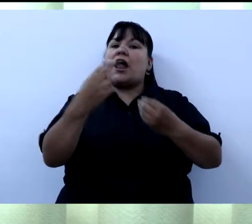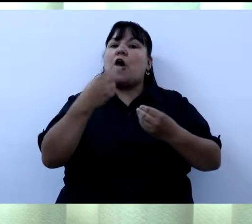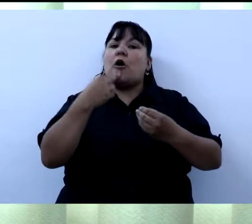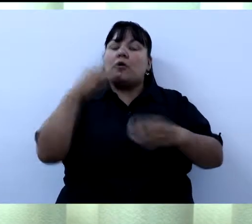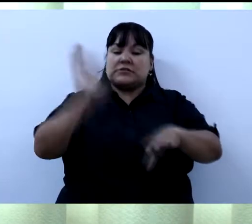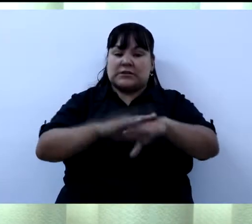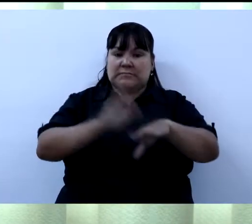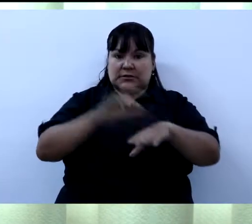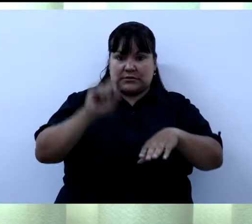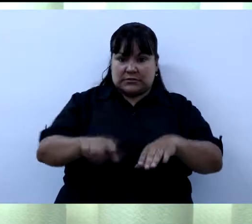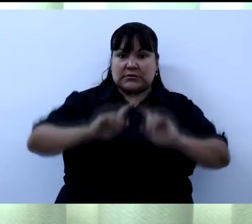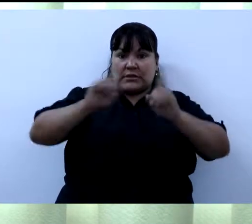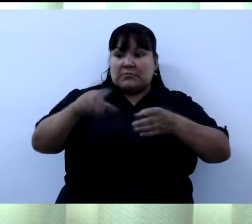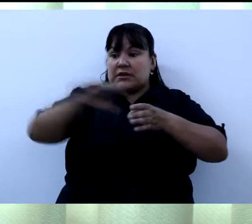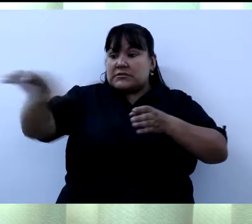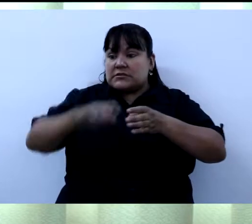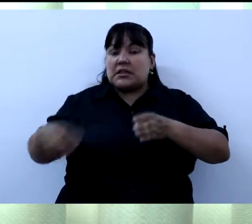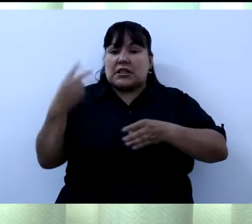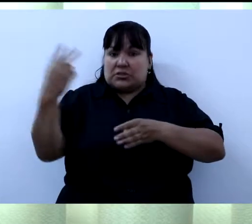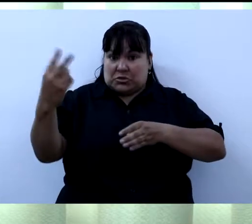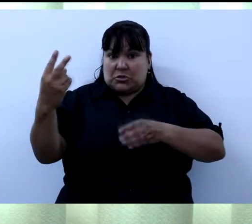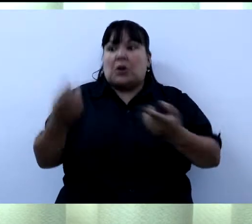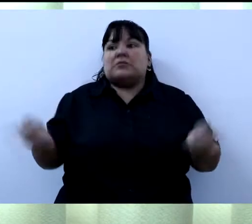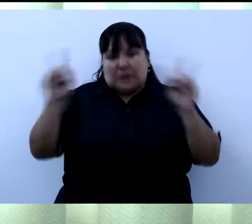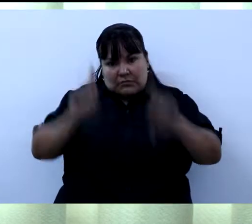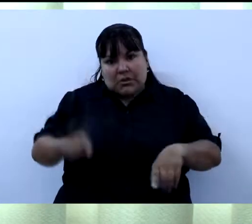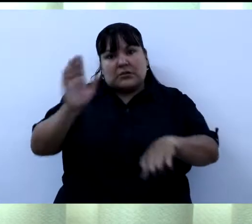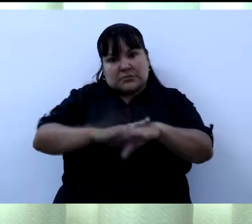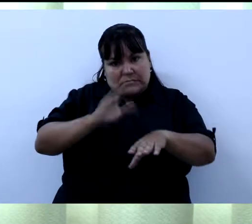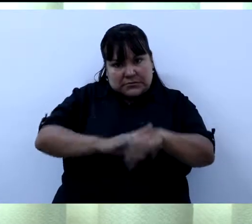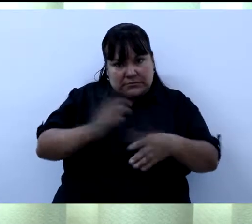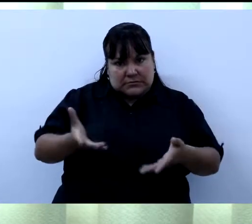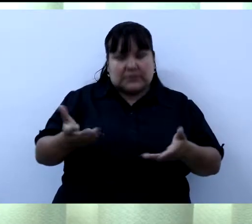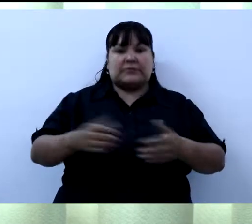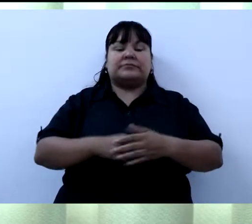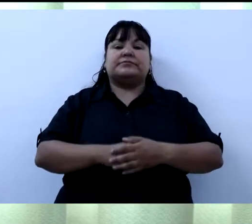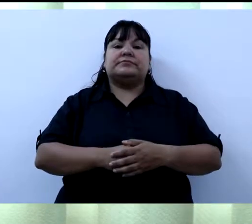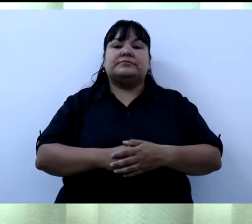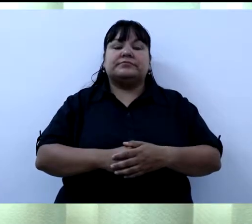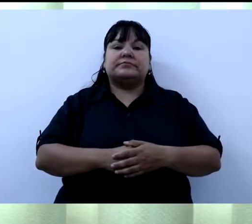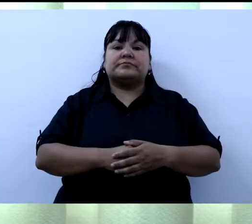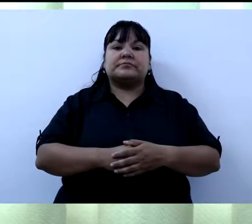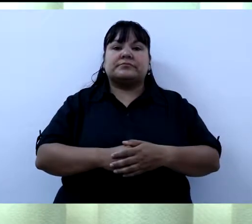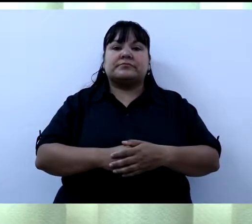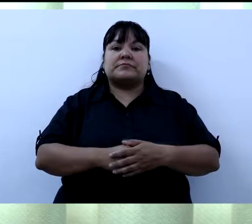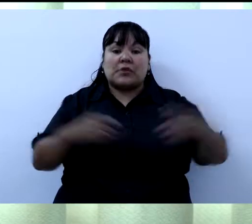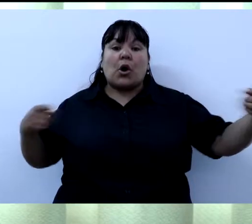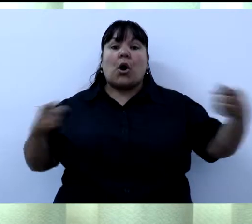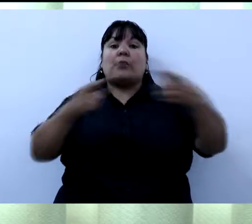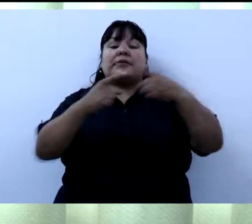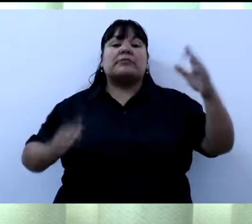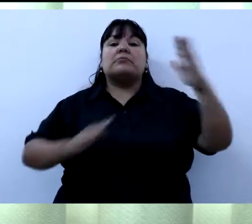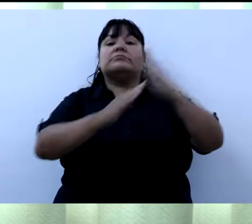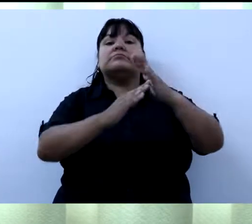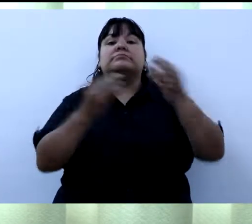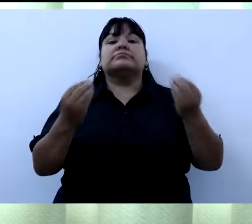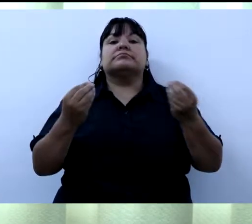toda la provincia. Tiene como objetivo principal todo lo relacionado a las cuestiones administrativas